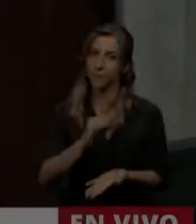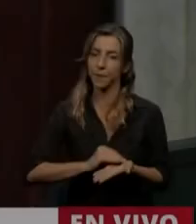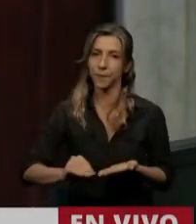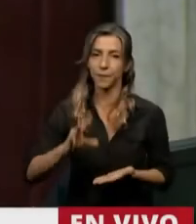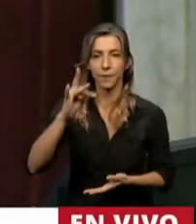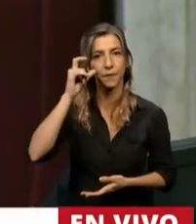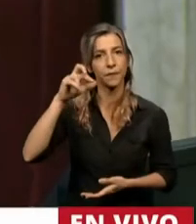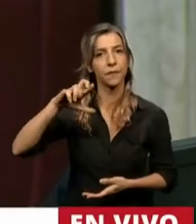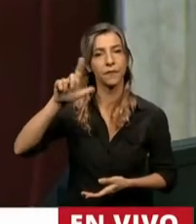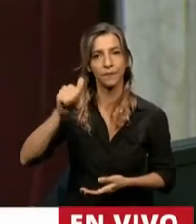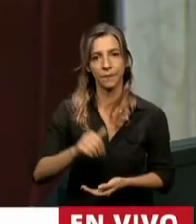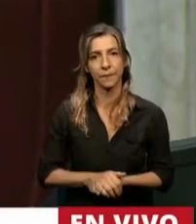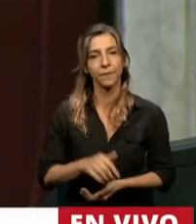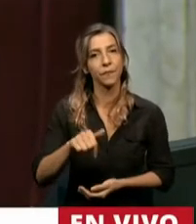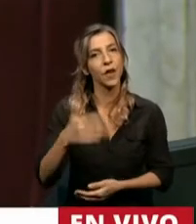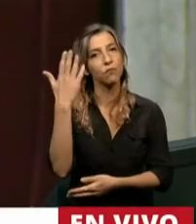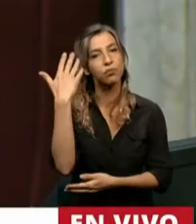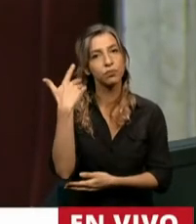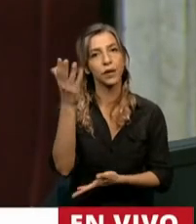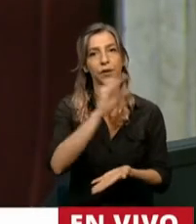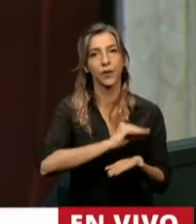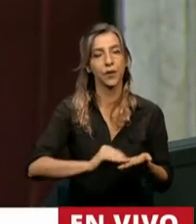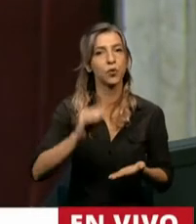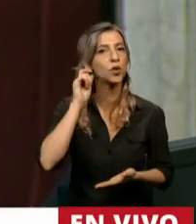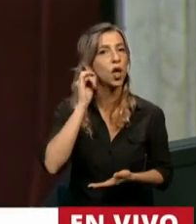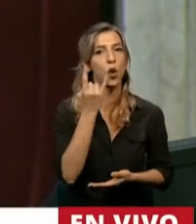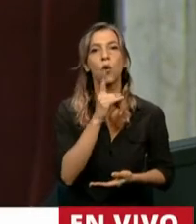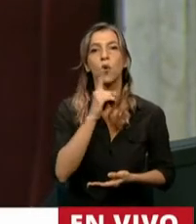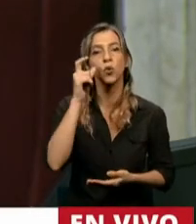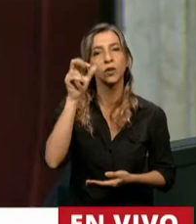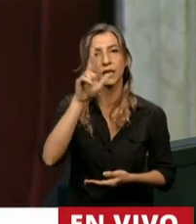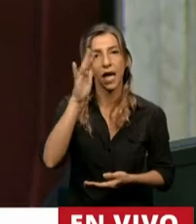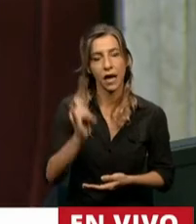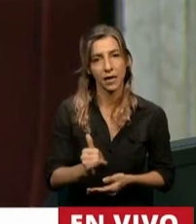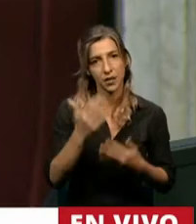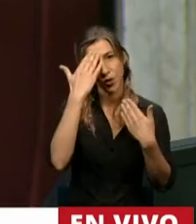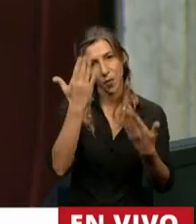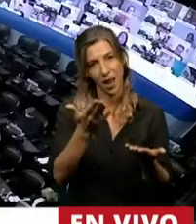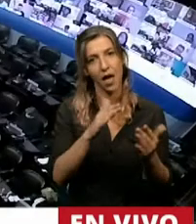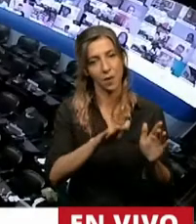Tiene la palabra el diputado Ramiro Gutiérrez con motivo del mismo homenaje.